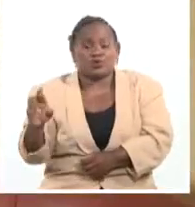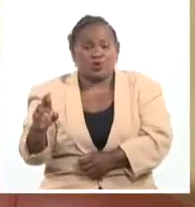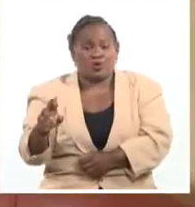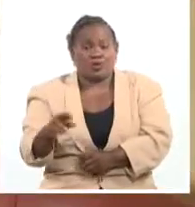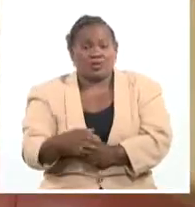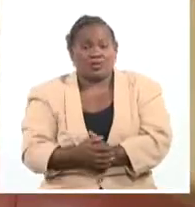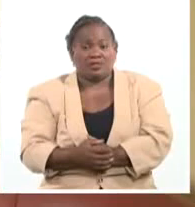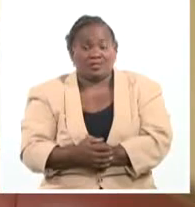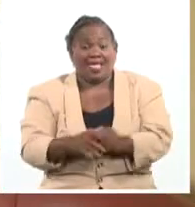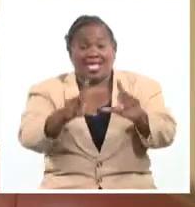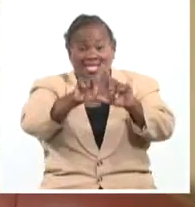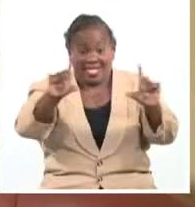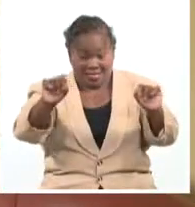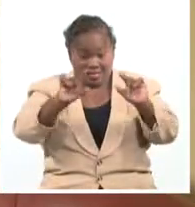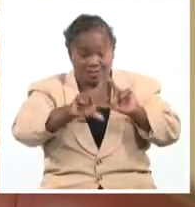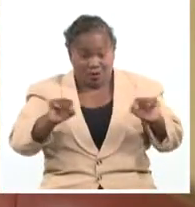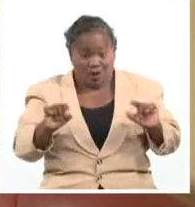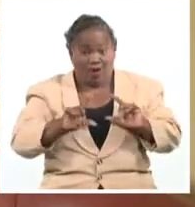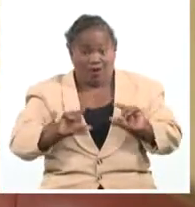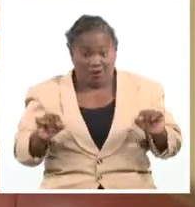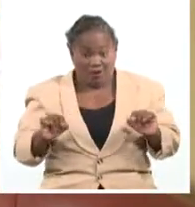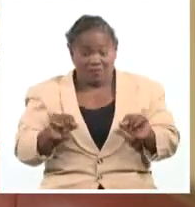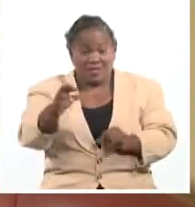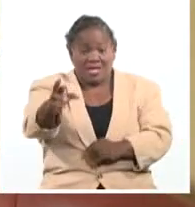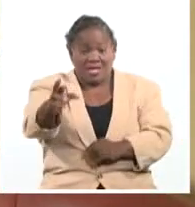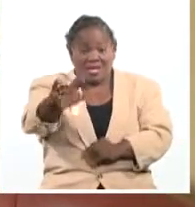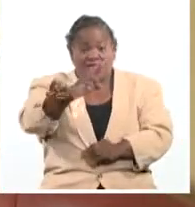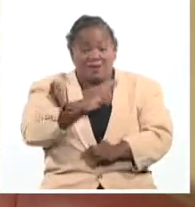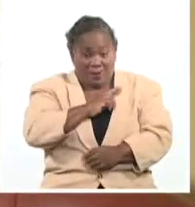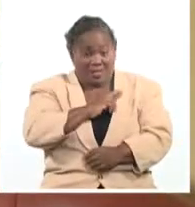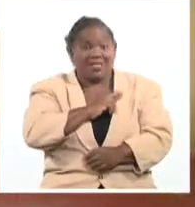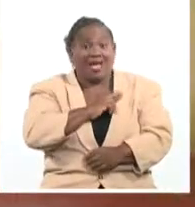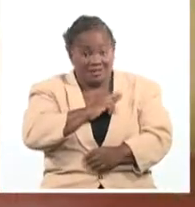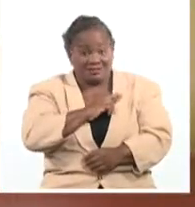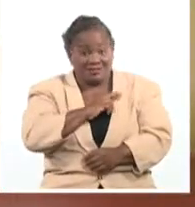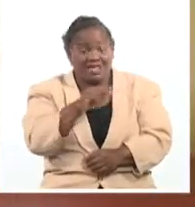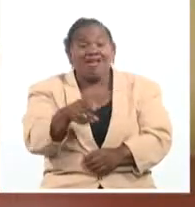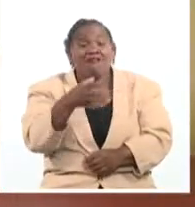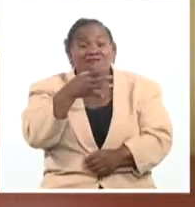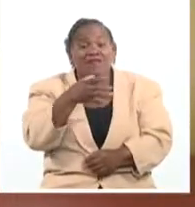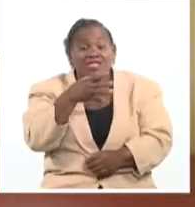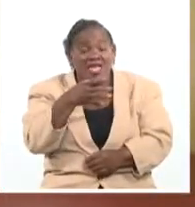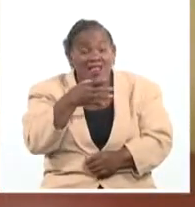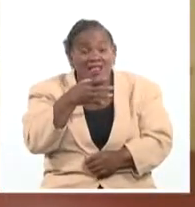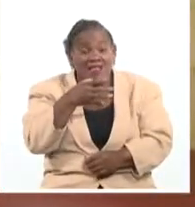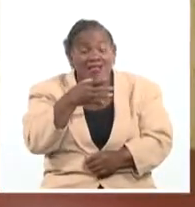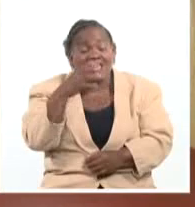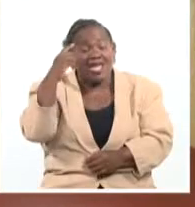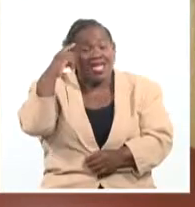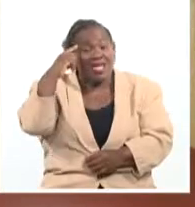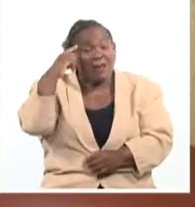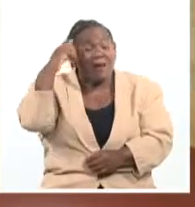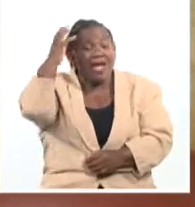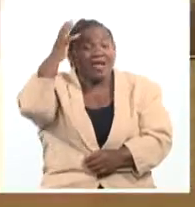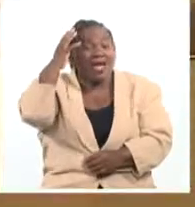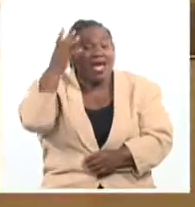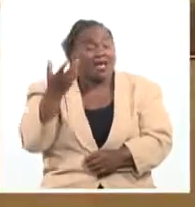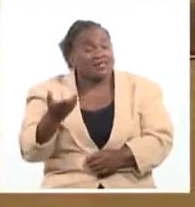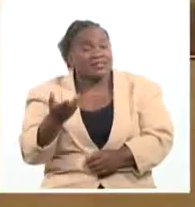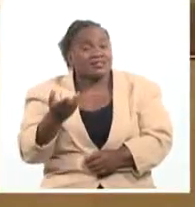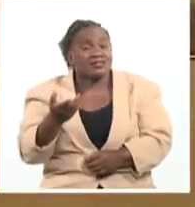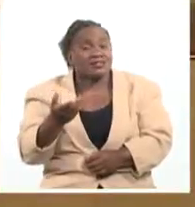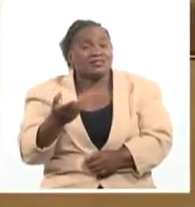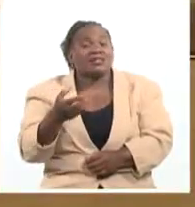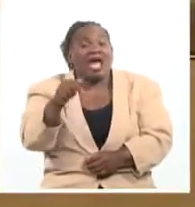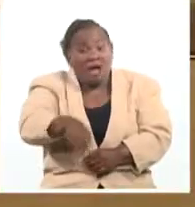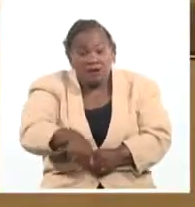los textos de él, dando respuesta a las preguntas imaginarias de los CDR. Tiene